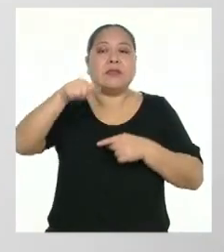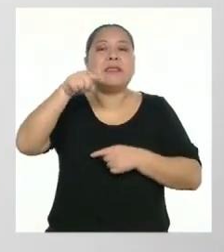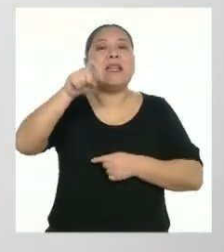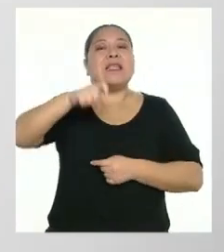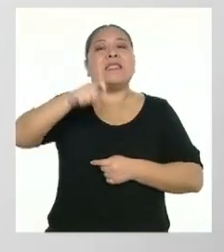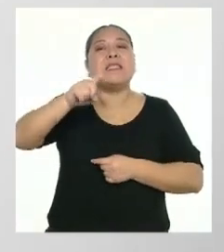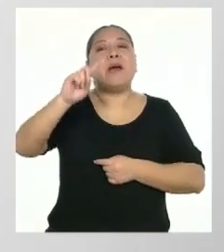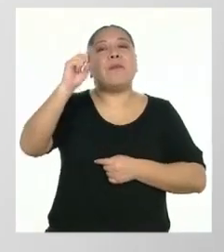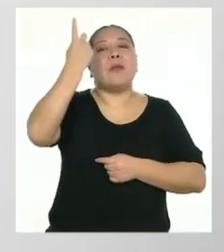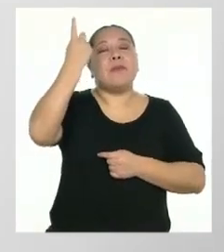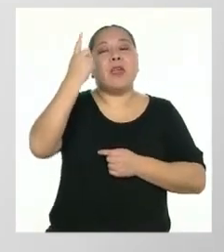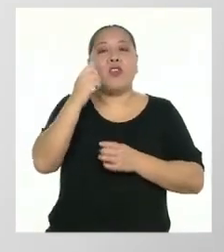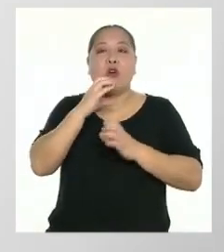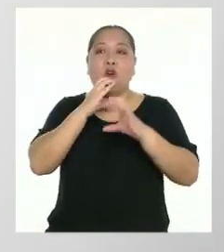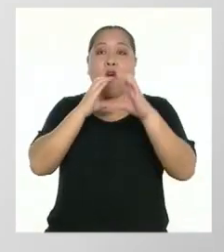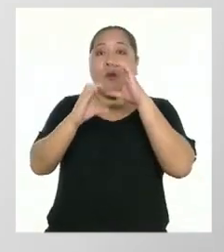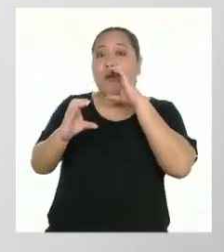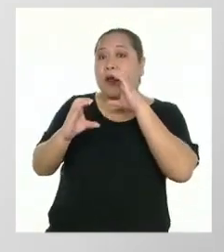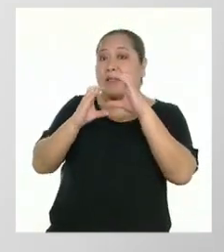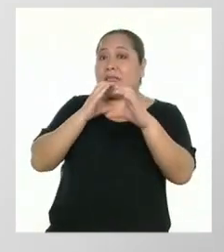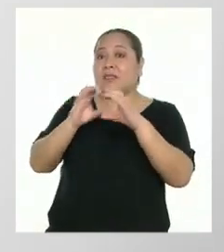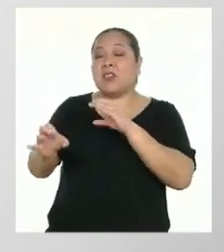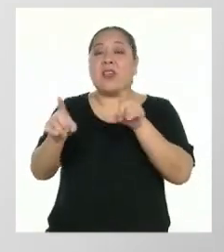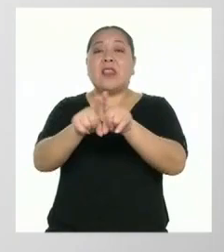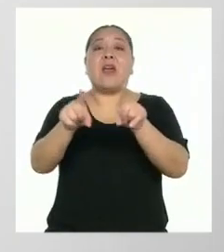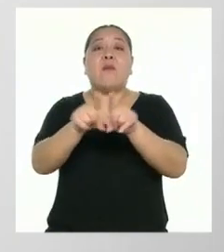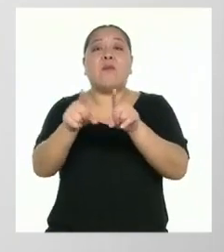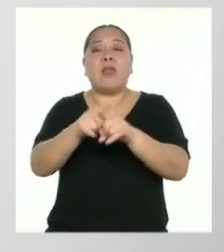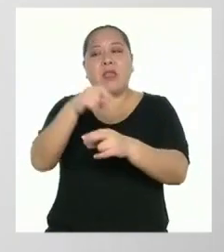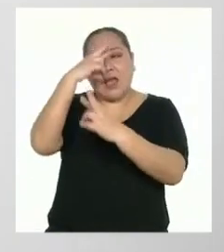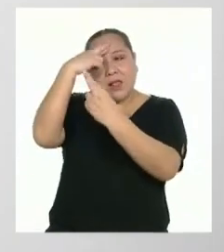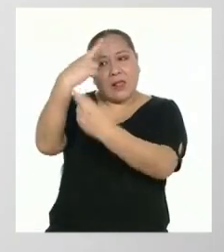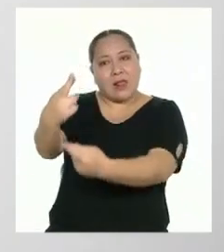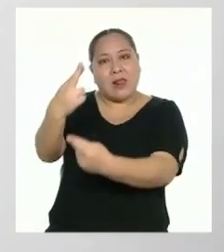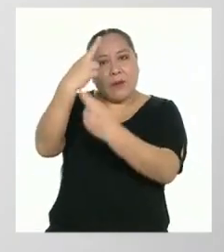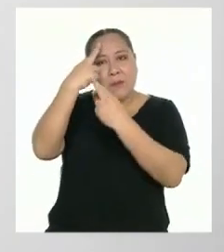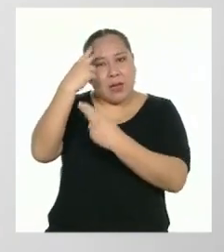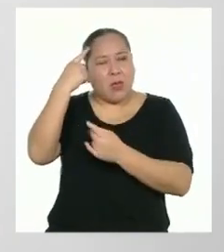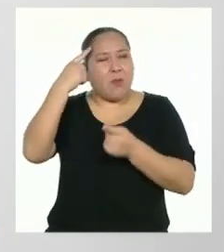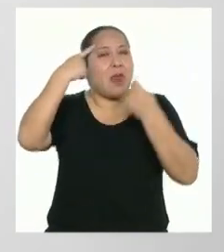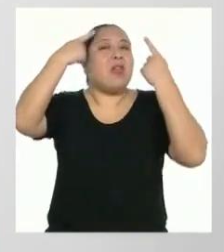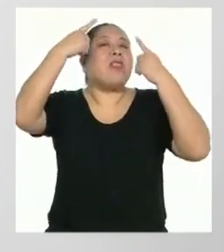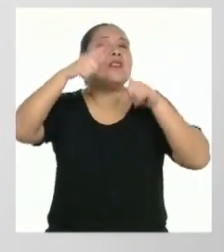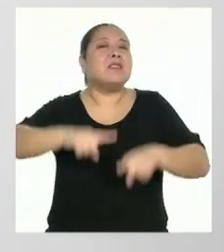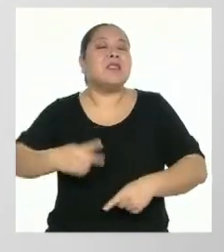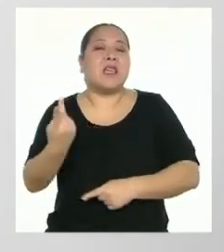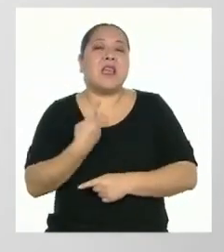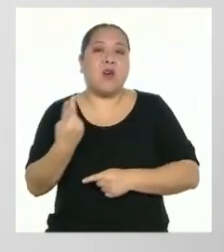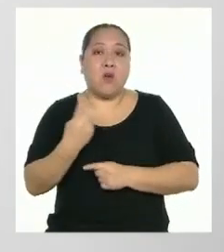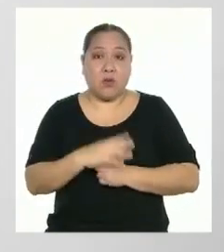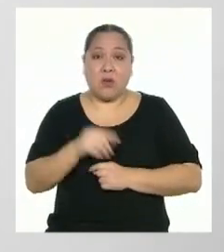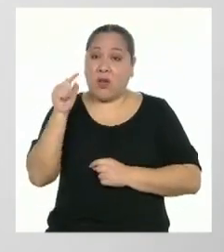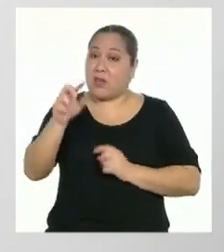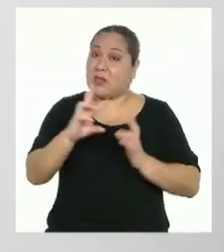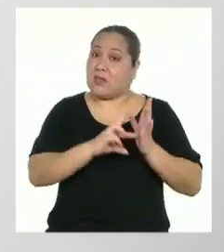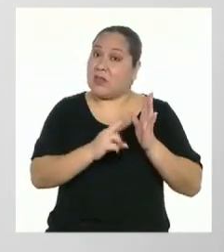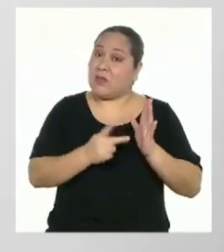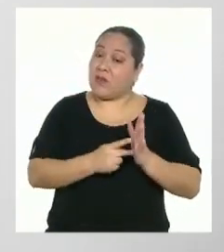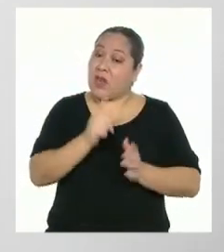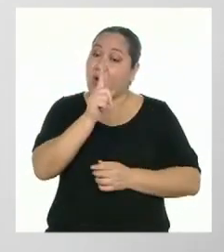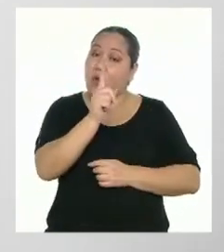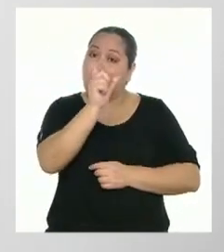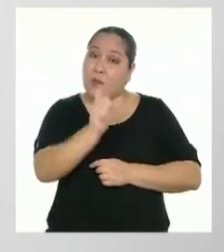diálogo y el respeto para poder llegar a un acuerdo. Y esto a veces significa que alguien